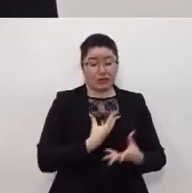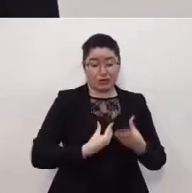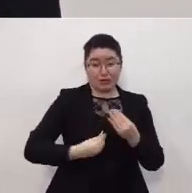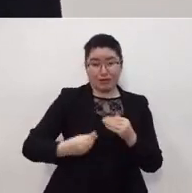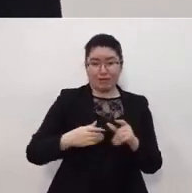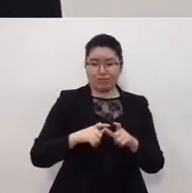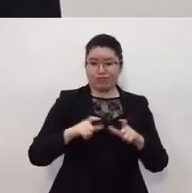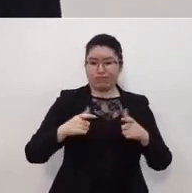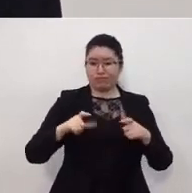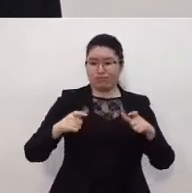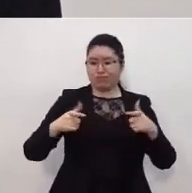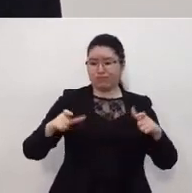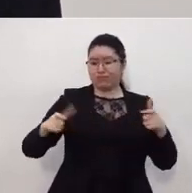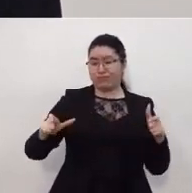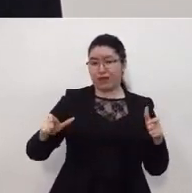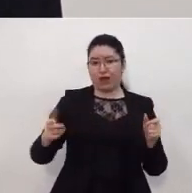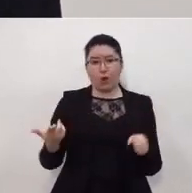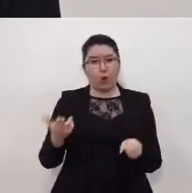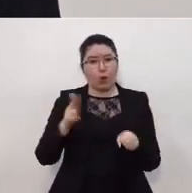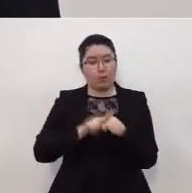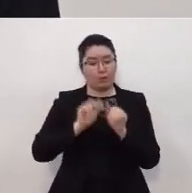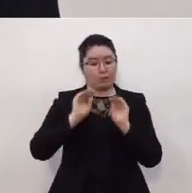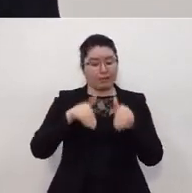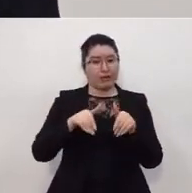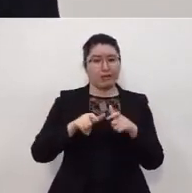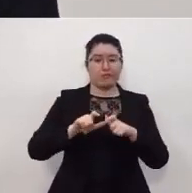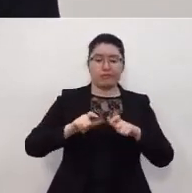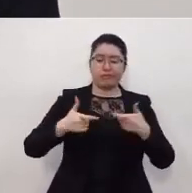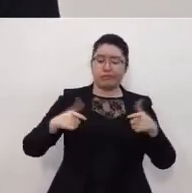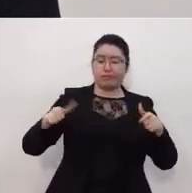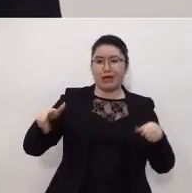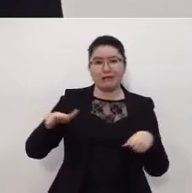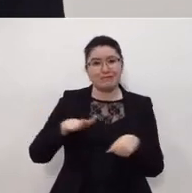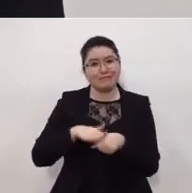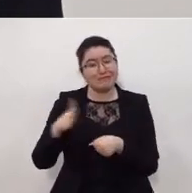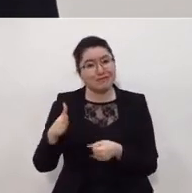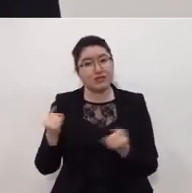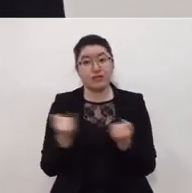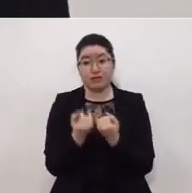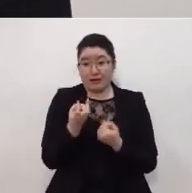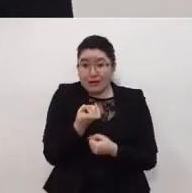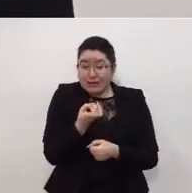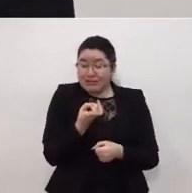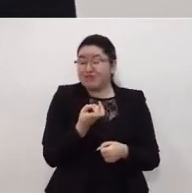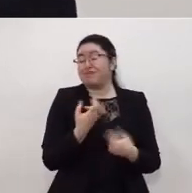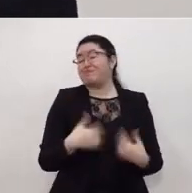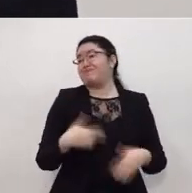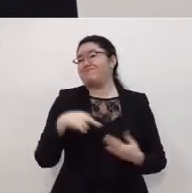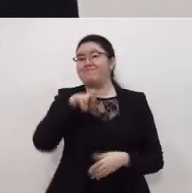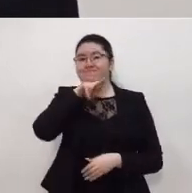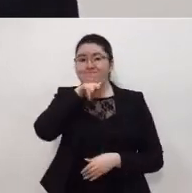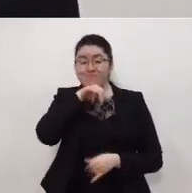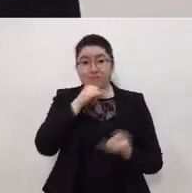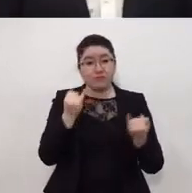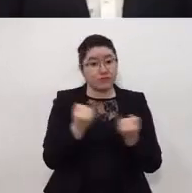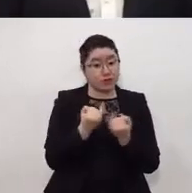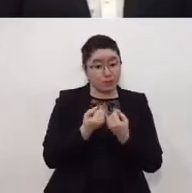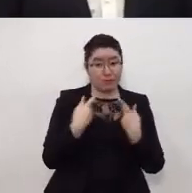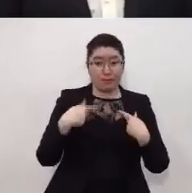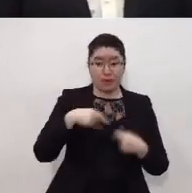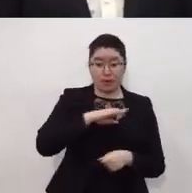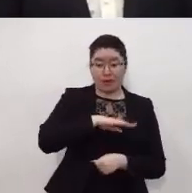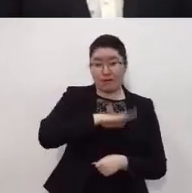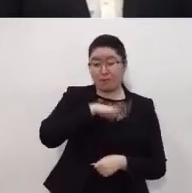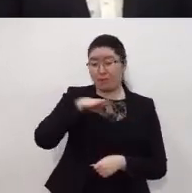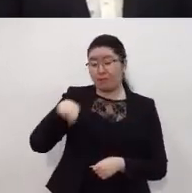aumentando las hospitalizaciones que es pues en realidad lo que más nos preocupa y también el incremento de lamentables defunciones